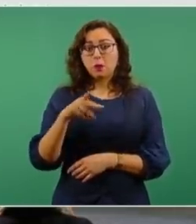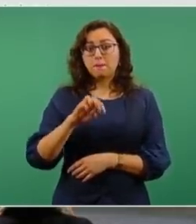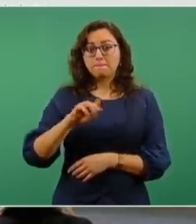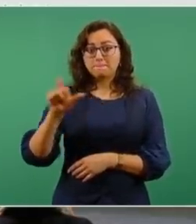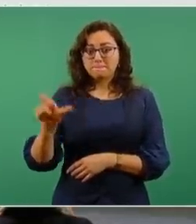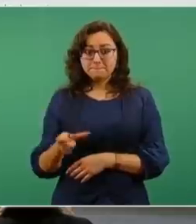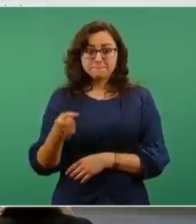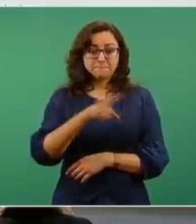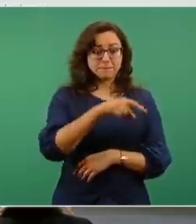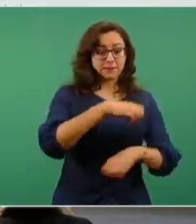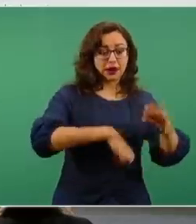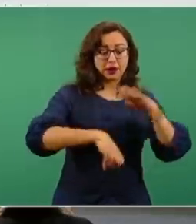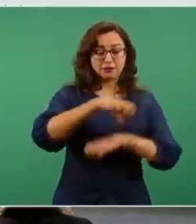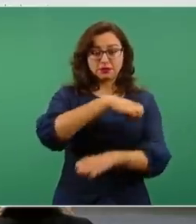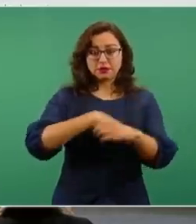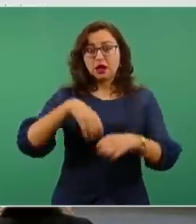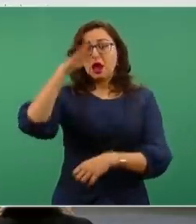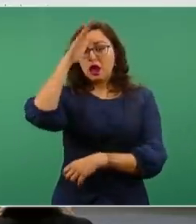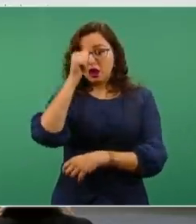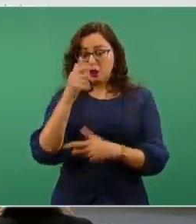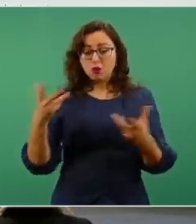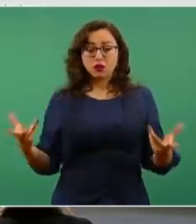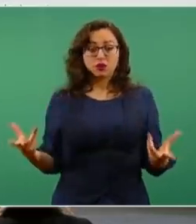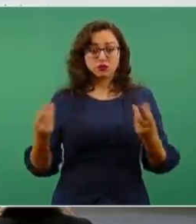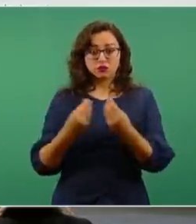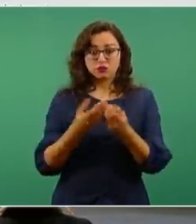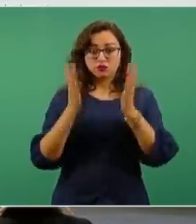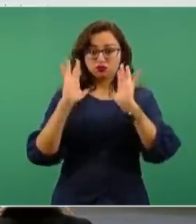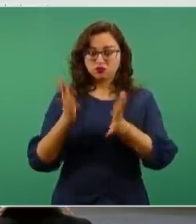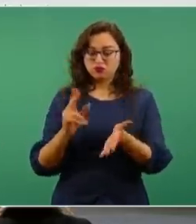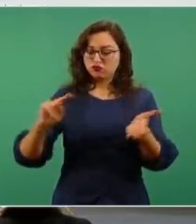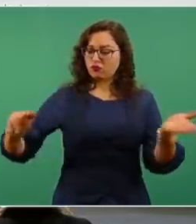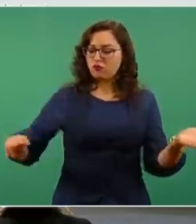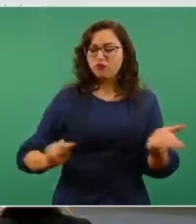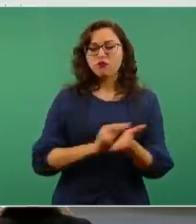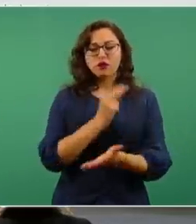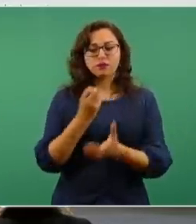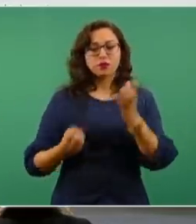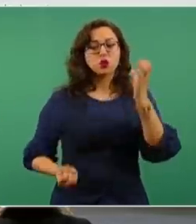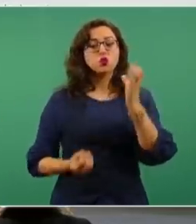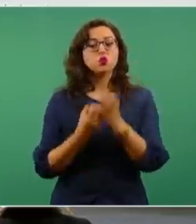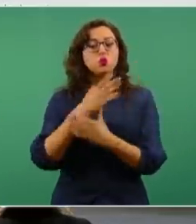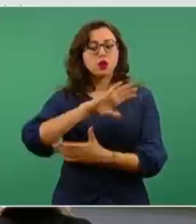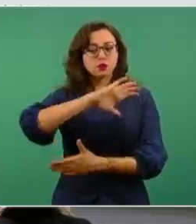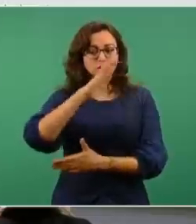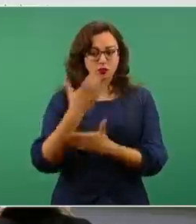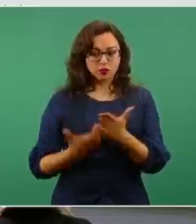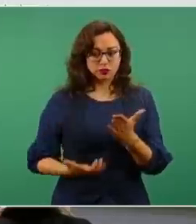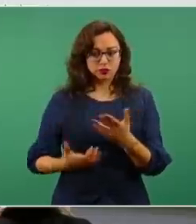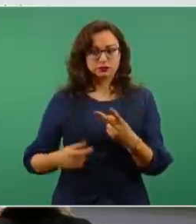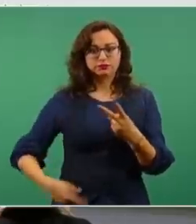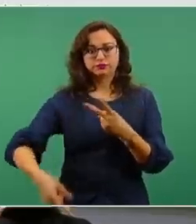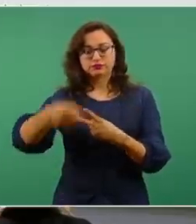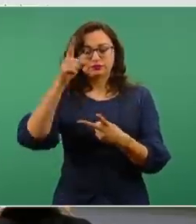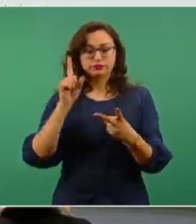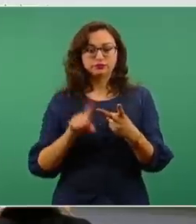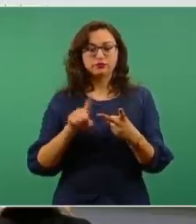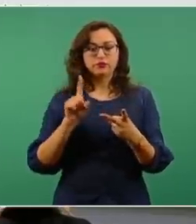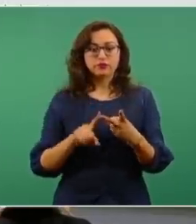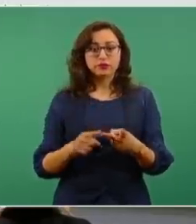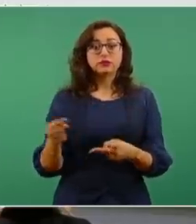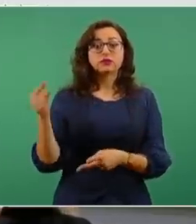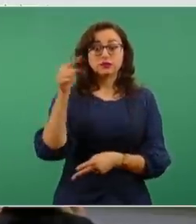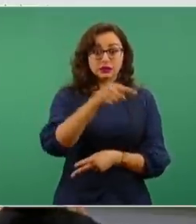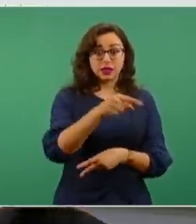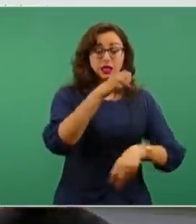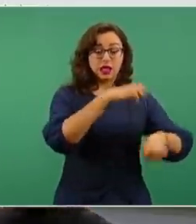empresa firmaron un acuerdo que modifique el contrato de suministro de gas etano. El precio del gas etano que Braskin